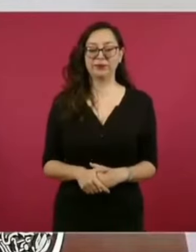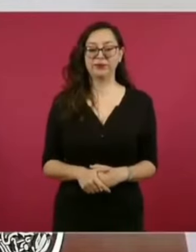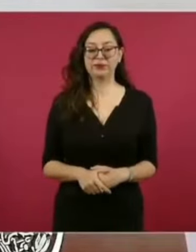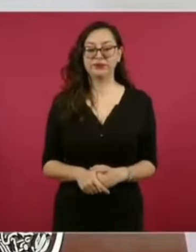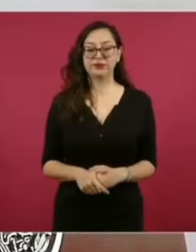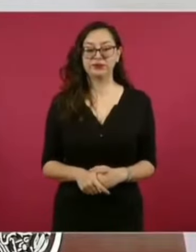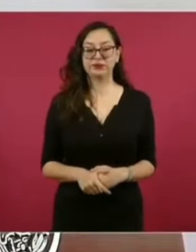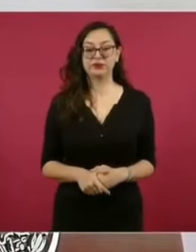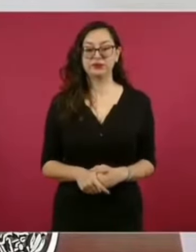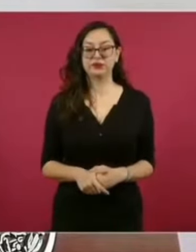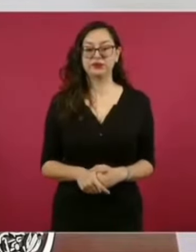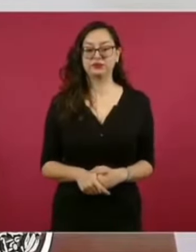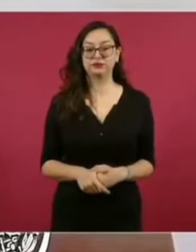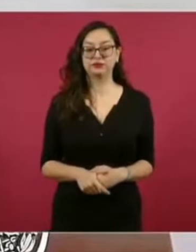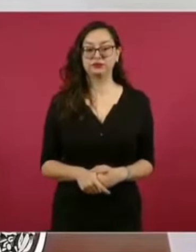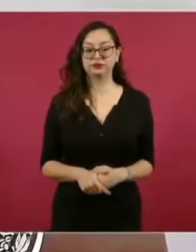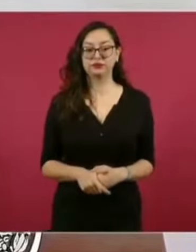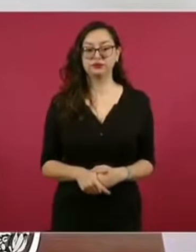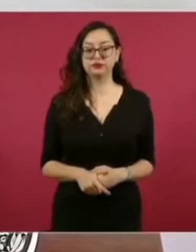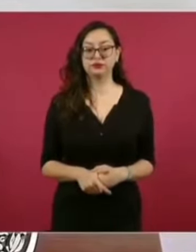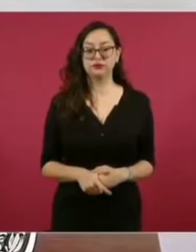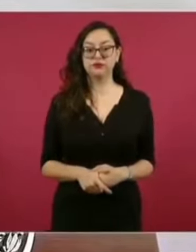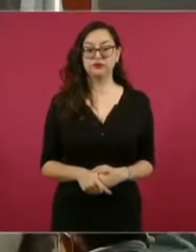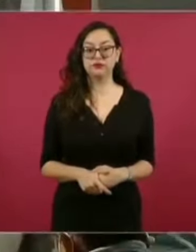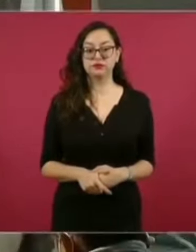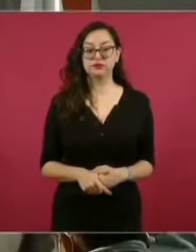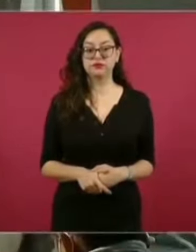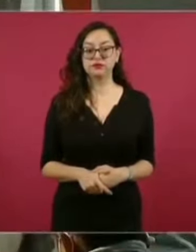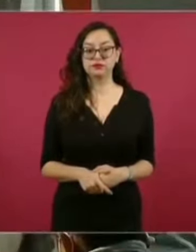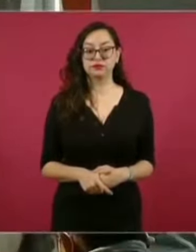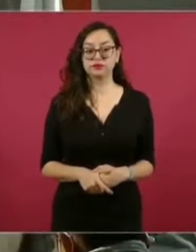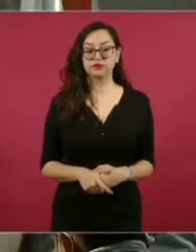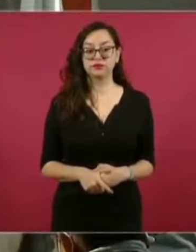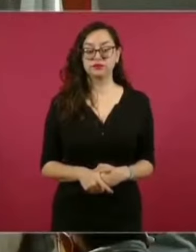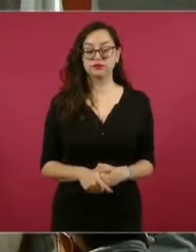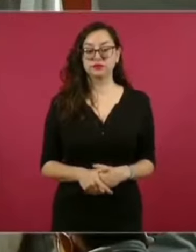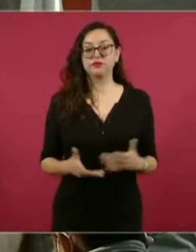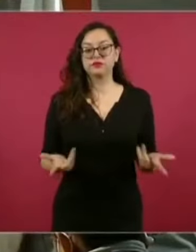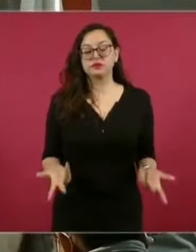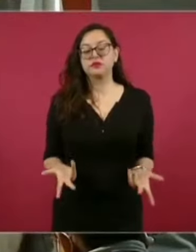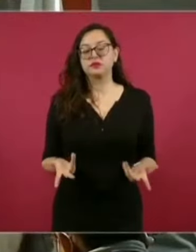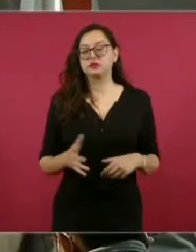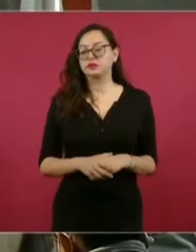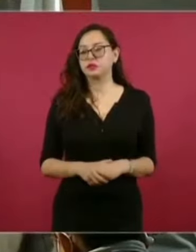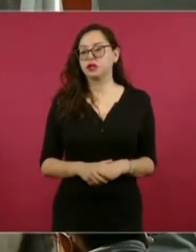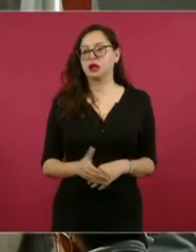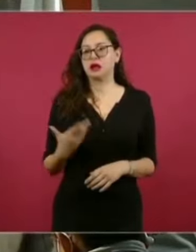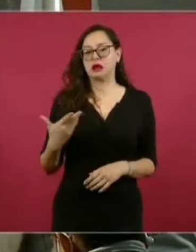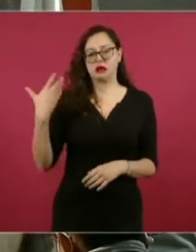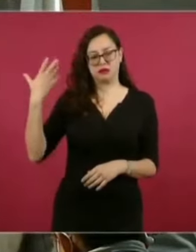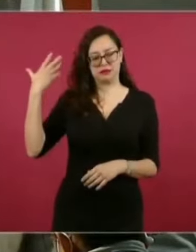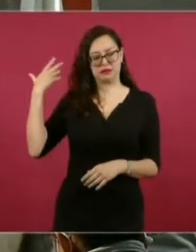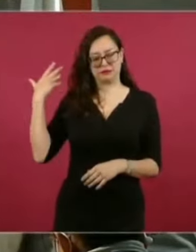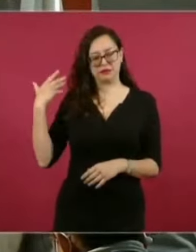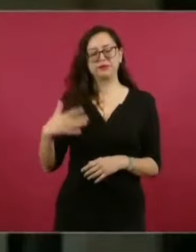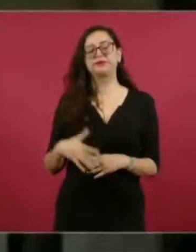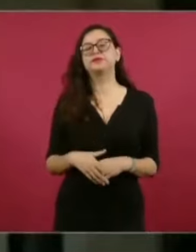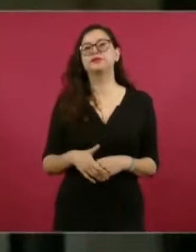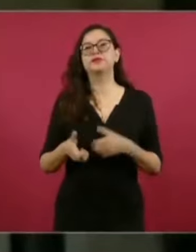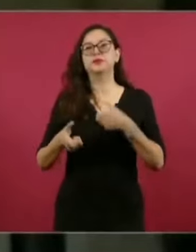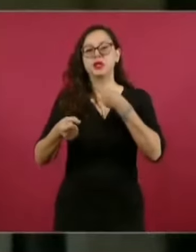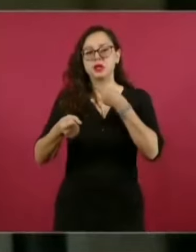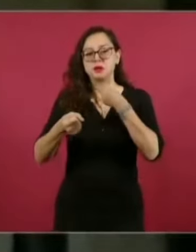Se fue introduciendo en el periodismo la idea muy